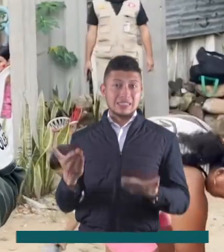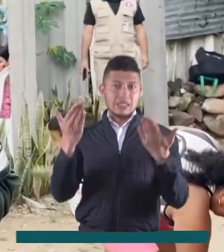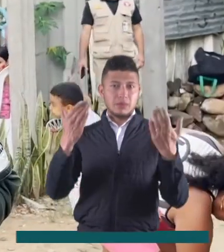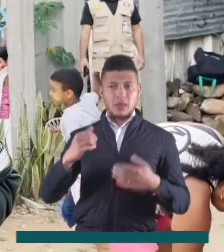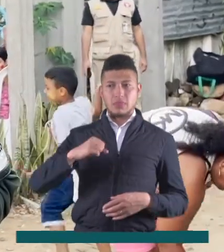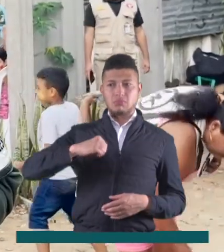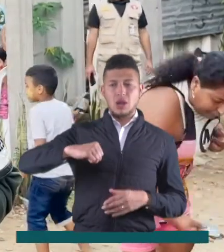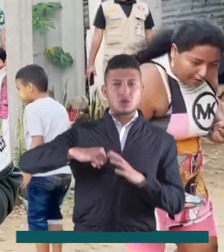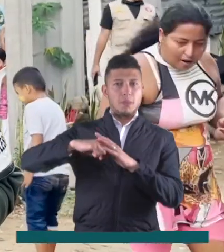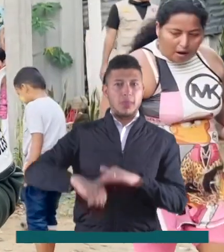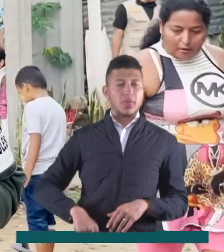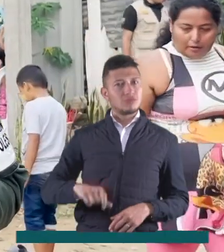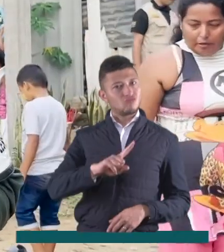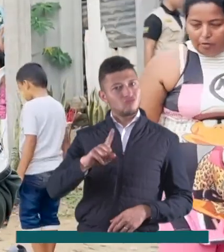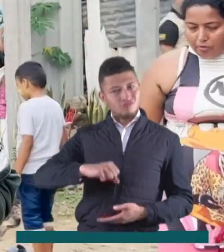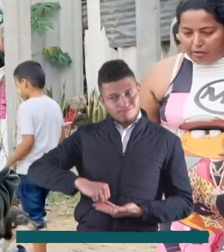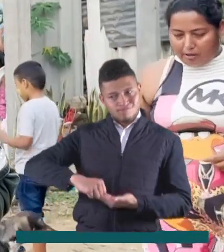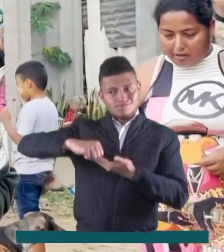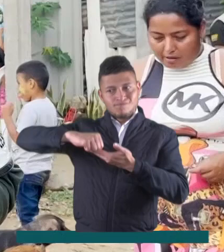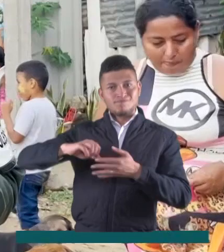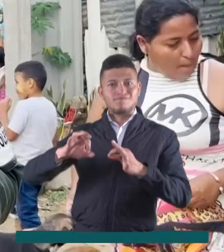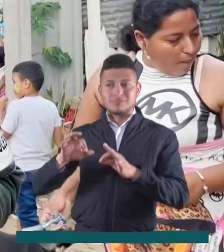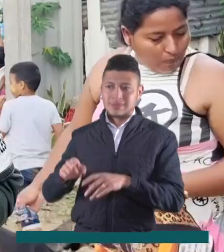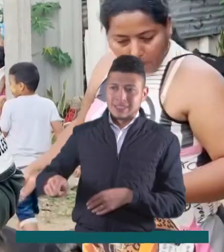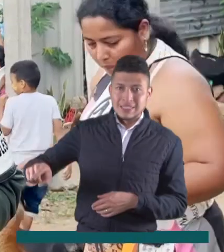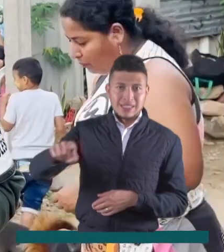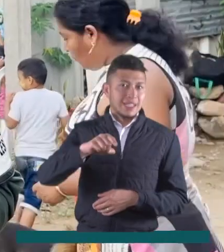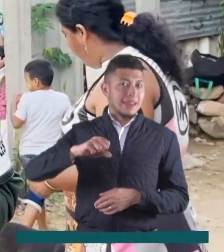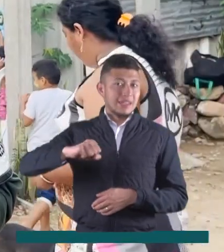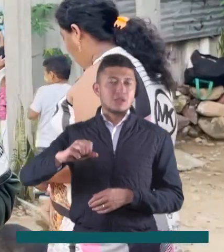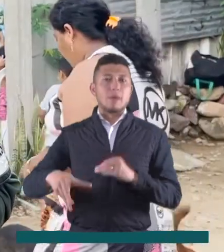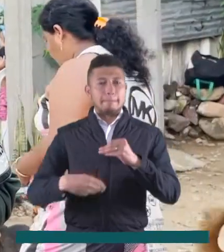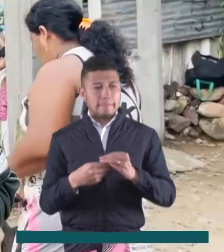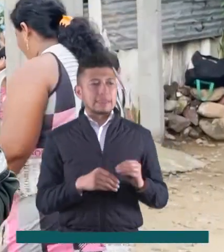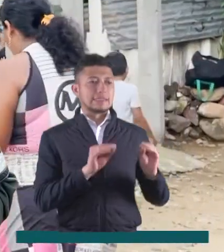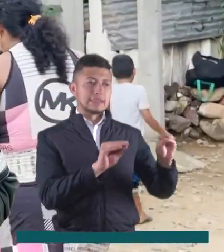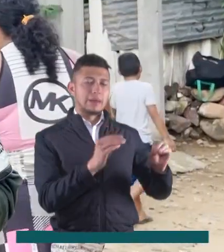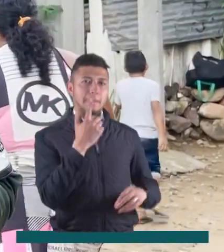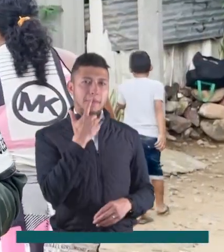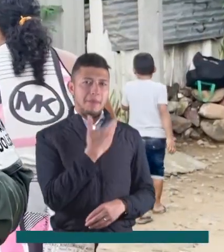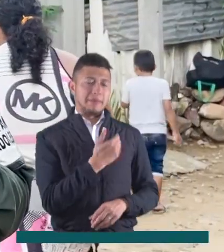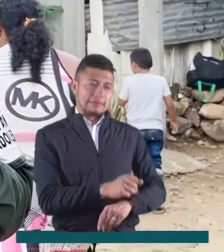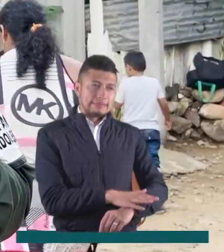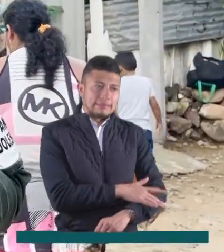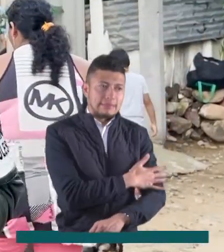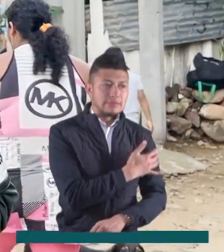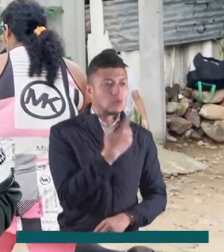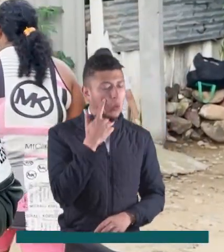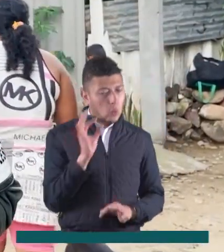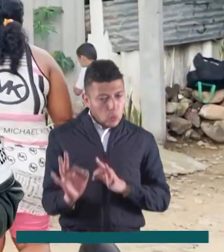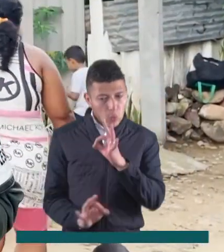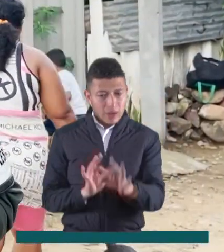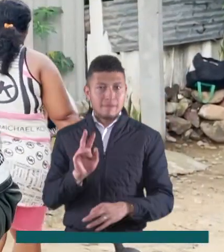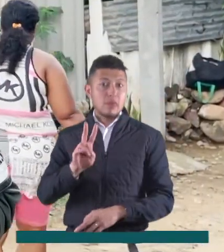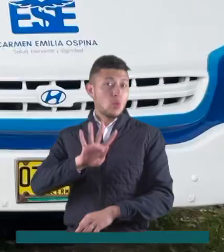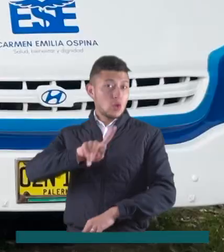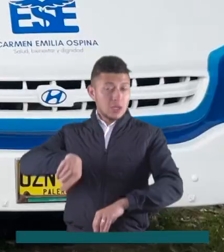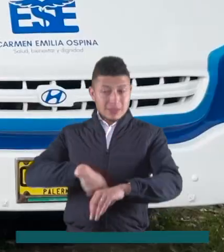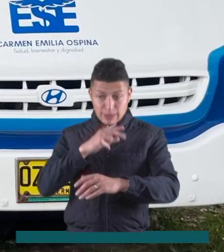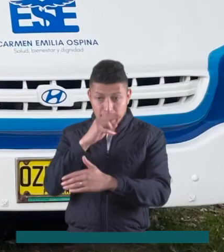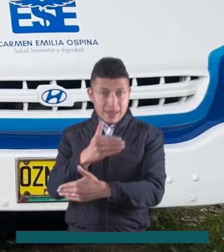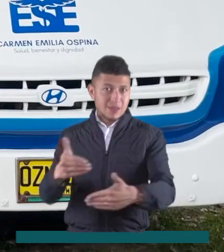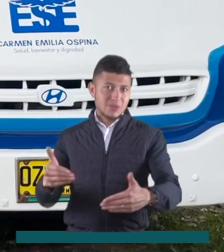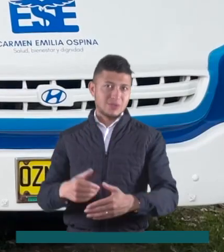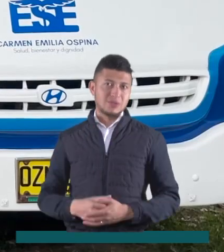para evitar que sus derechos no sean vulnerados. También para sensibilizar a los padres de familia de que cuiden 24 horas a nuestros niños.